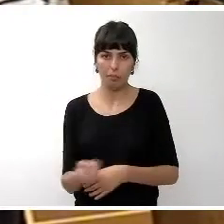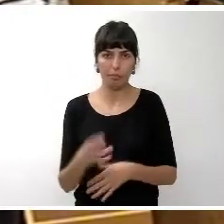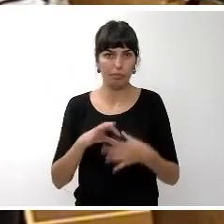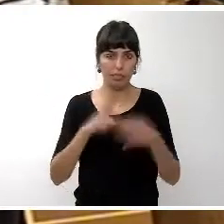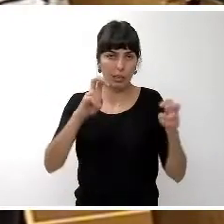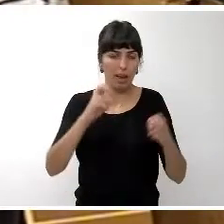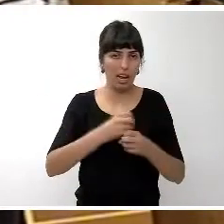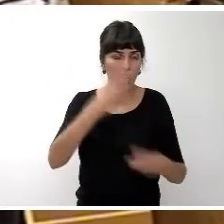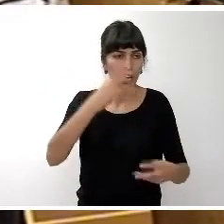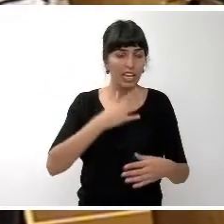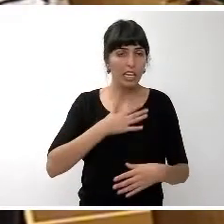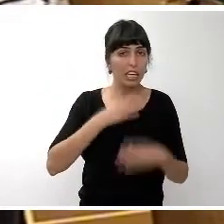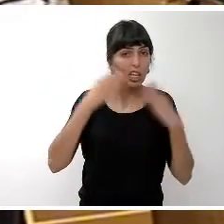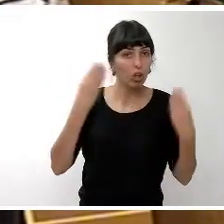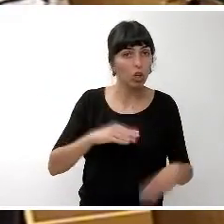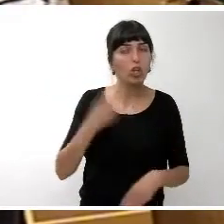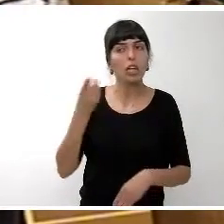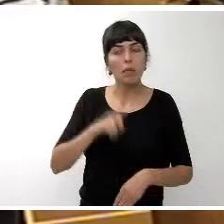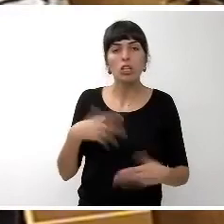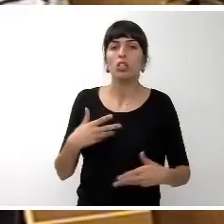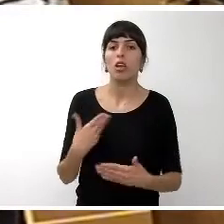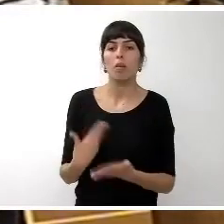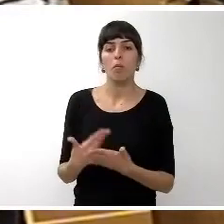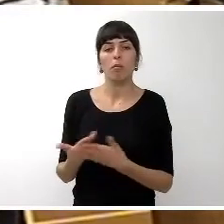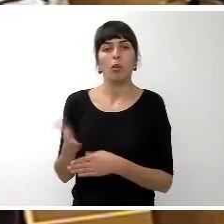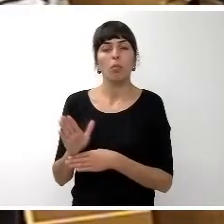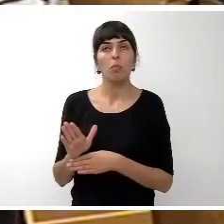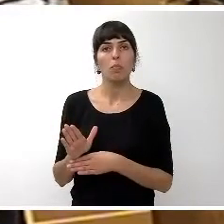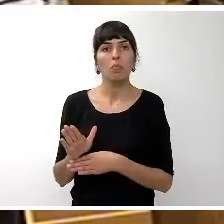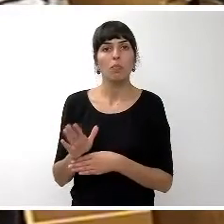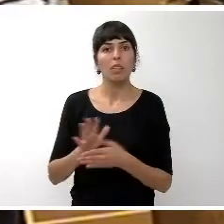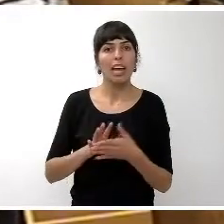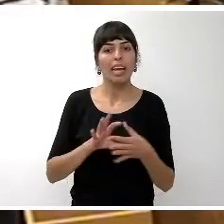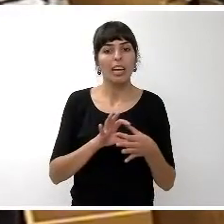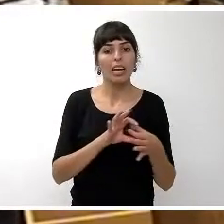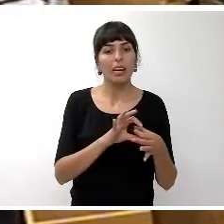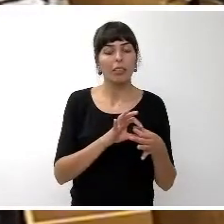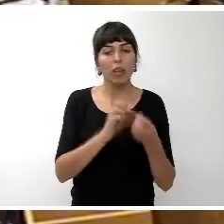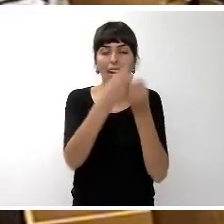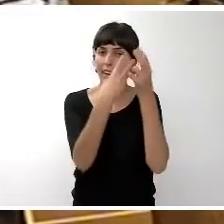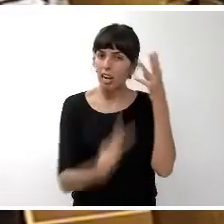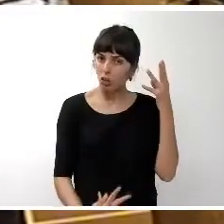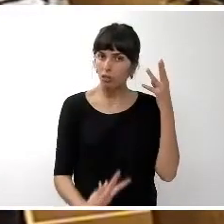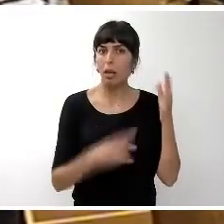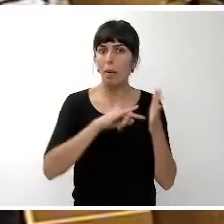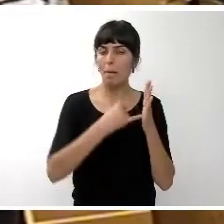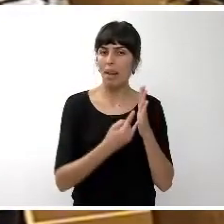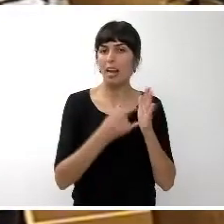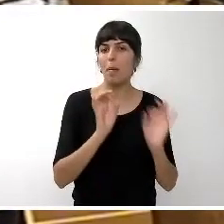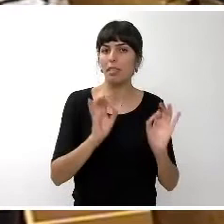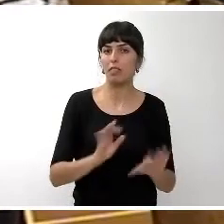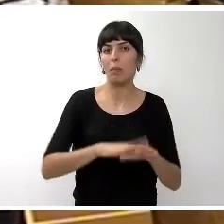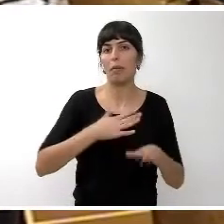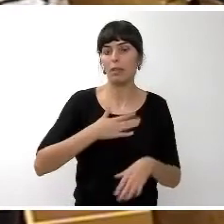también una subvención a los ayuntamientos para la redacción de planes especiales del patrimonio y la rehabilitación de determinadas